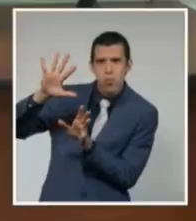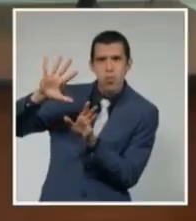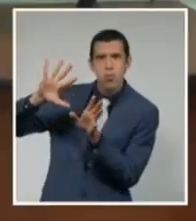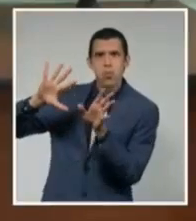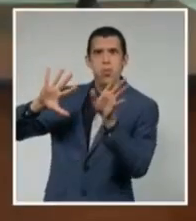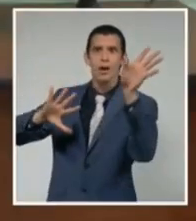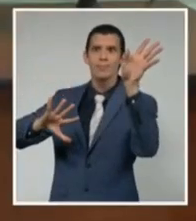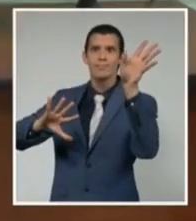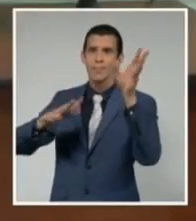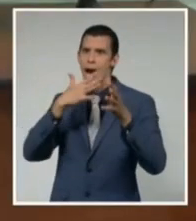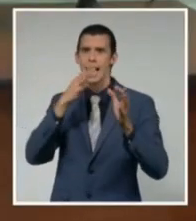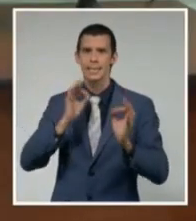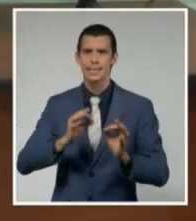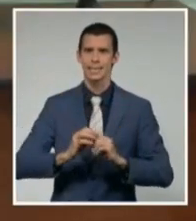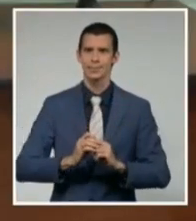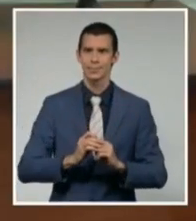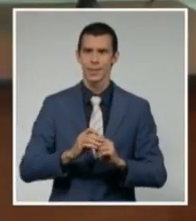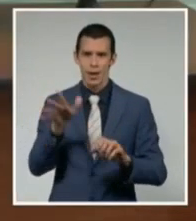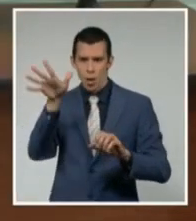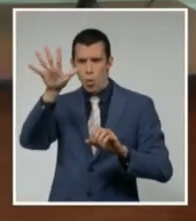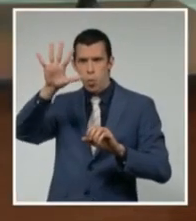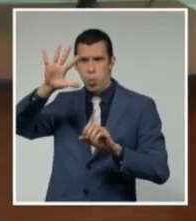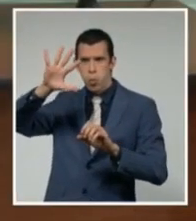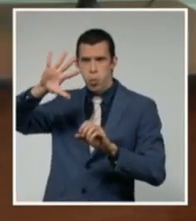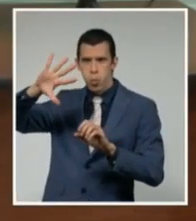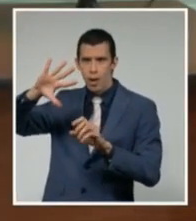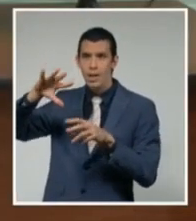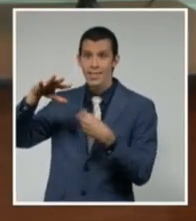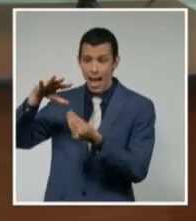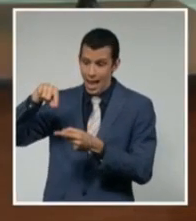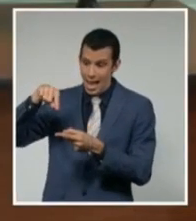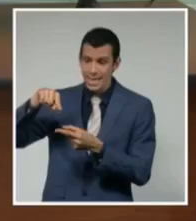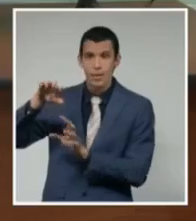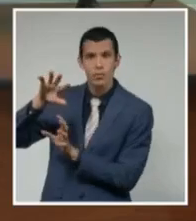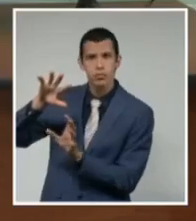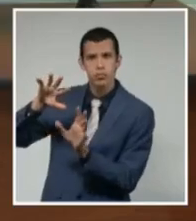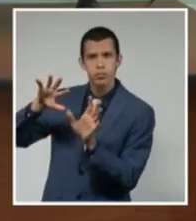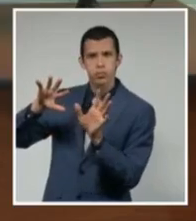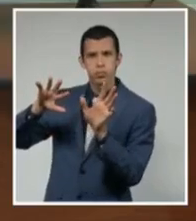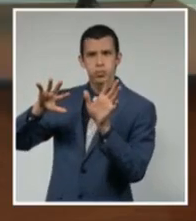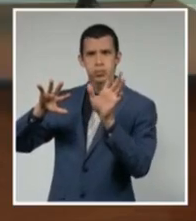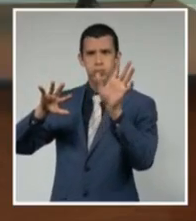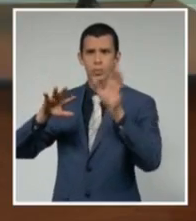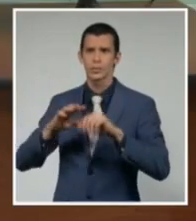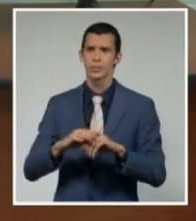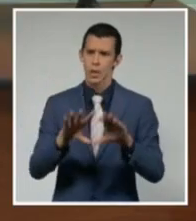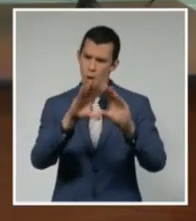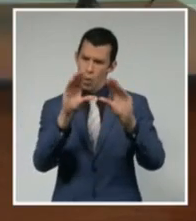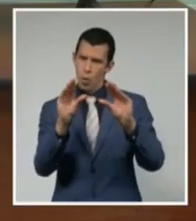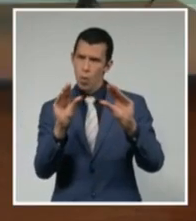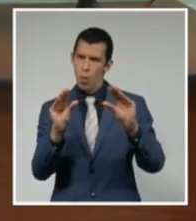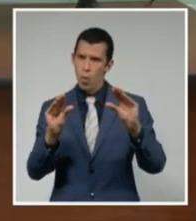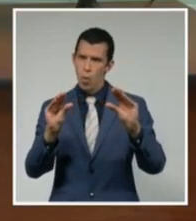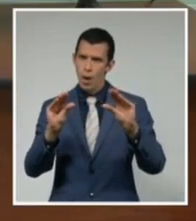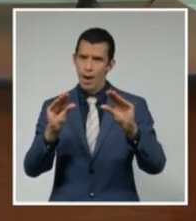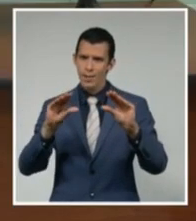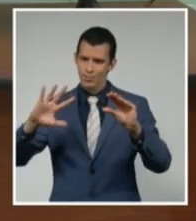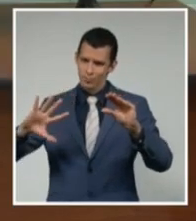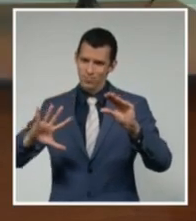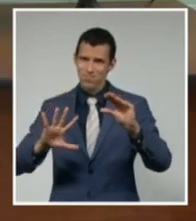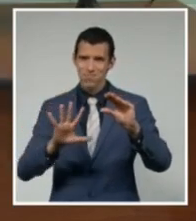en un flujo de agua. Y ese flujo ahora es de aire y lo promueve este anticiclón.